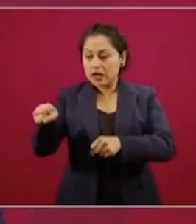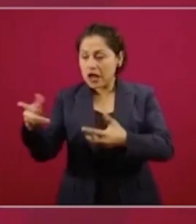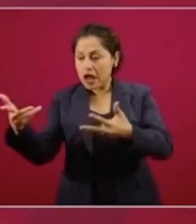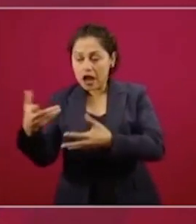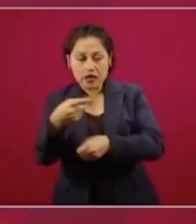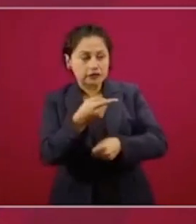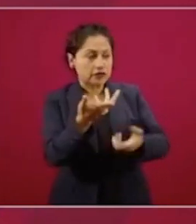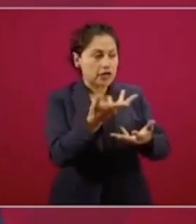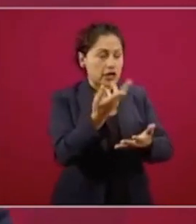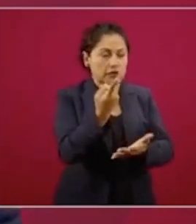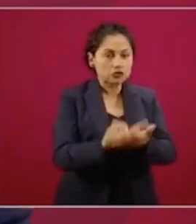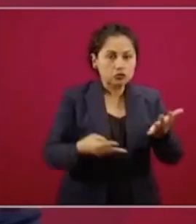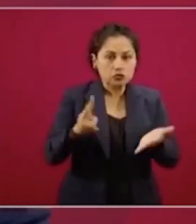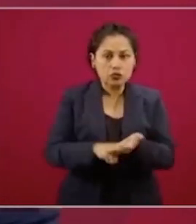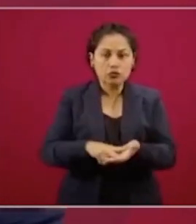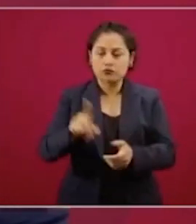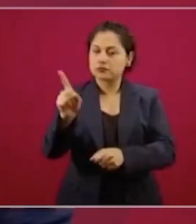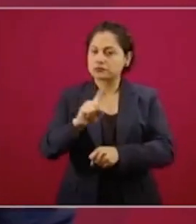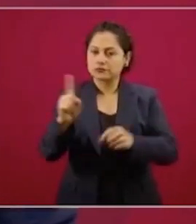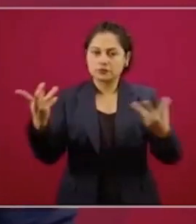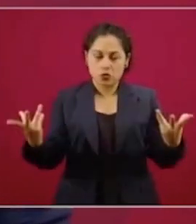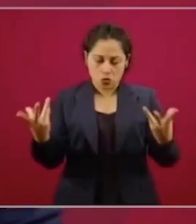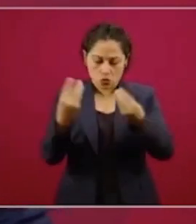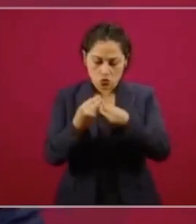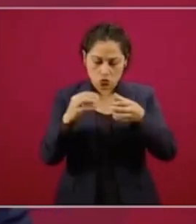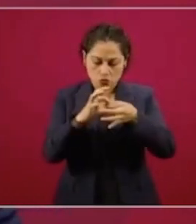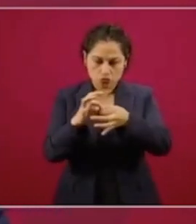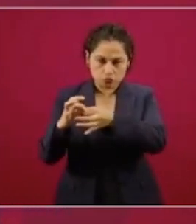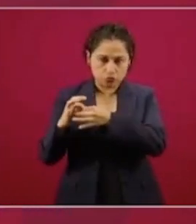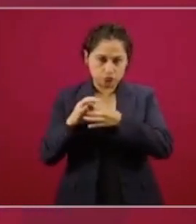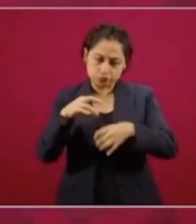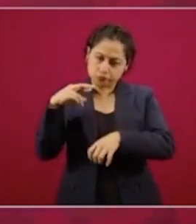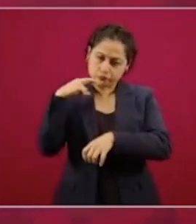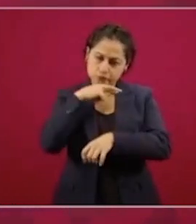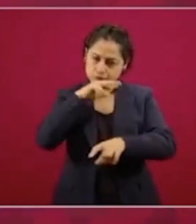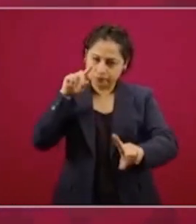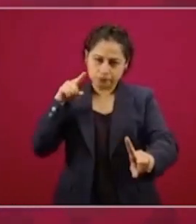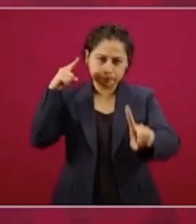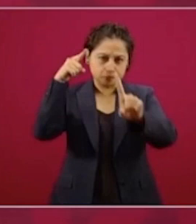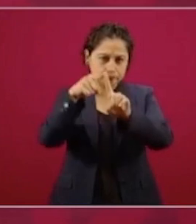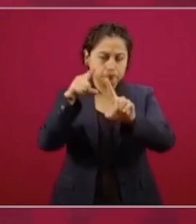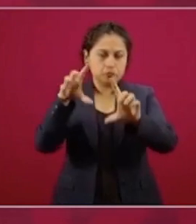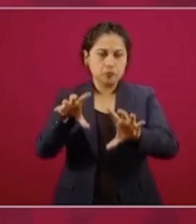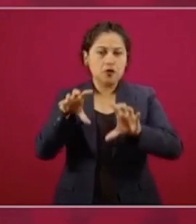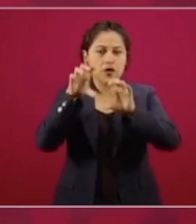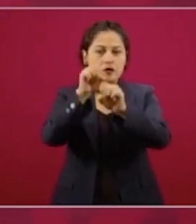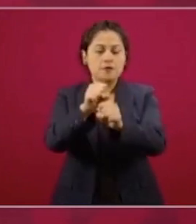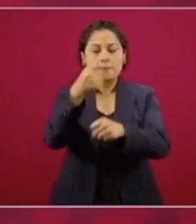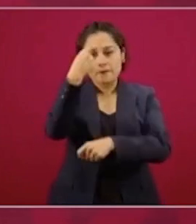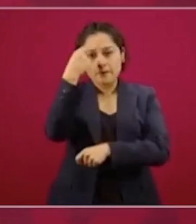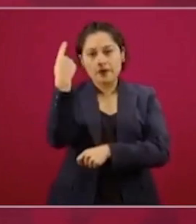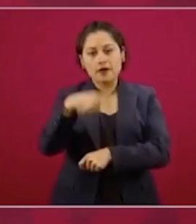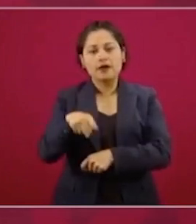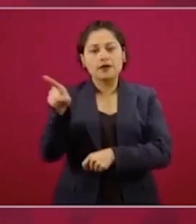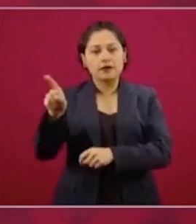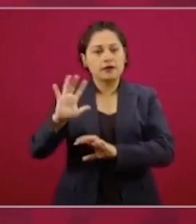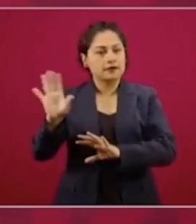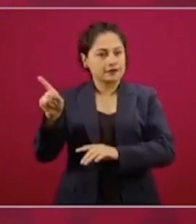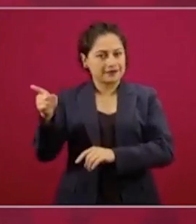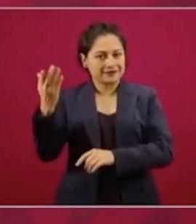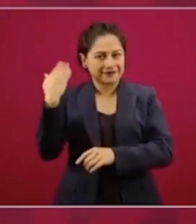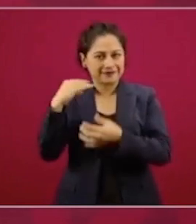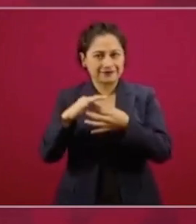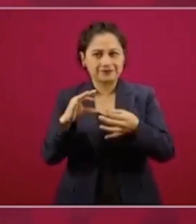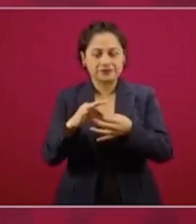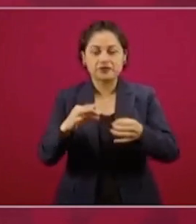diferentes frentes y poder llegar mucho más rápido e impactar de manera importante esto que ya comentaba el doctor Torre. En una